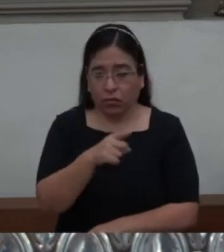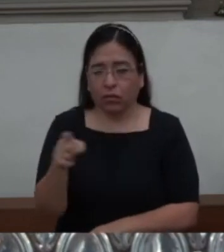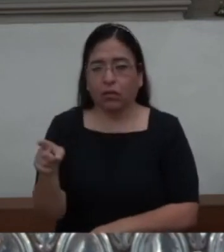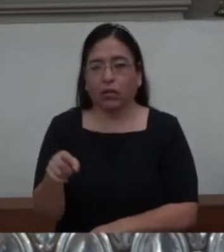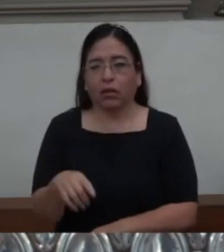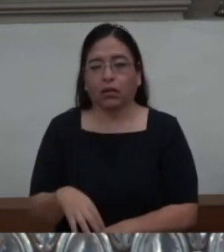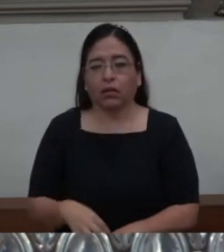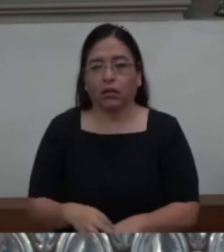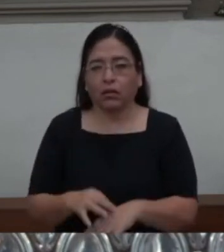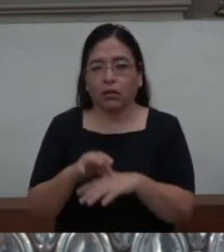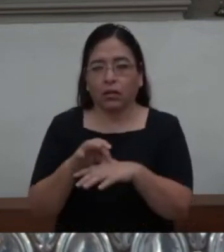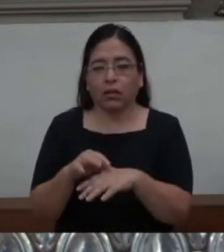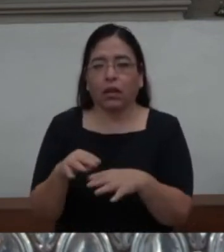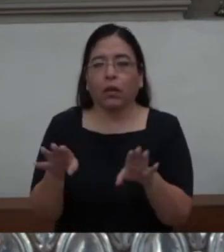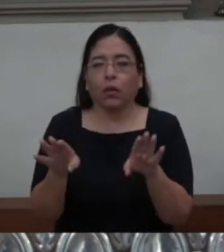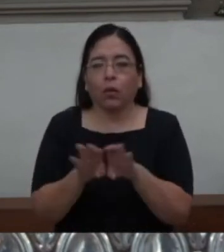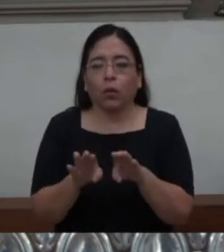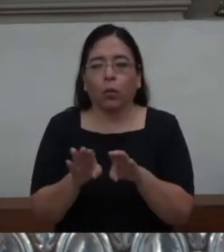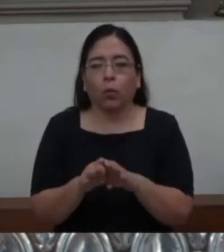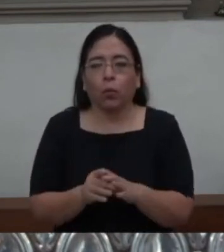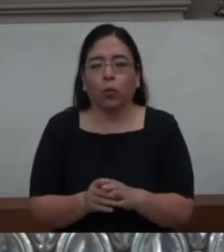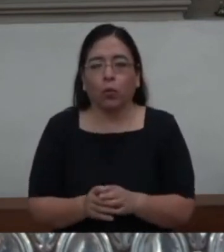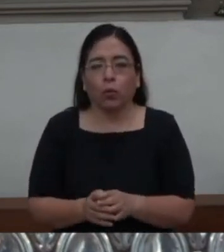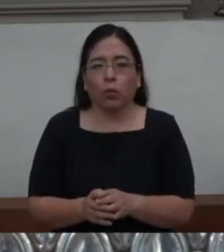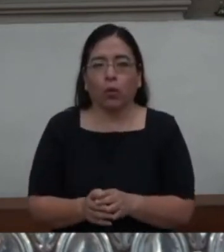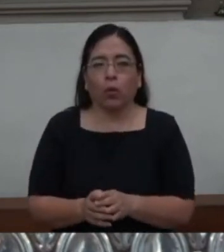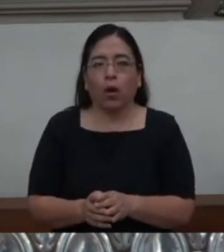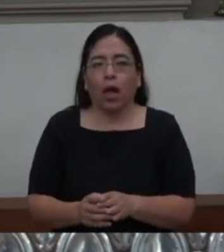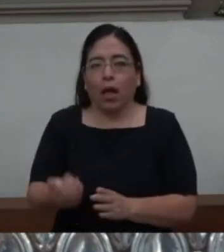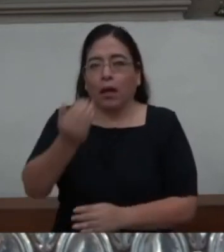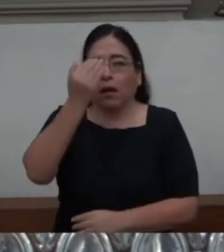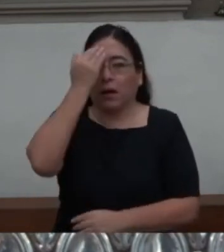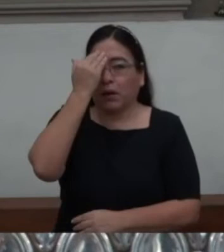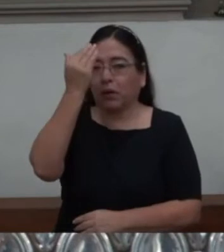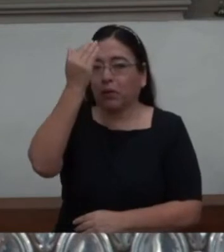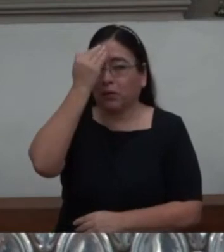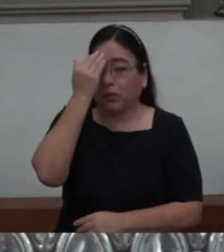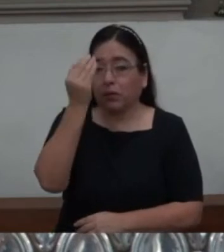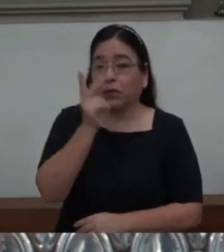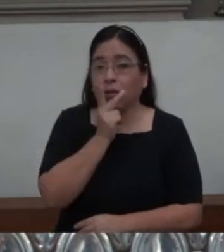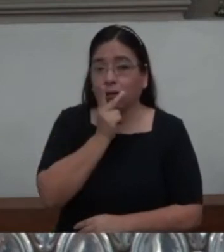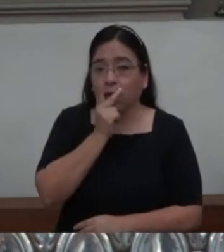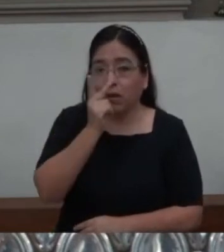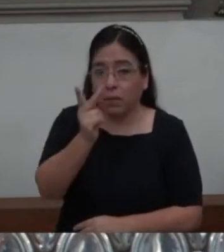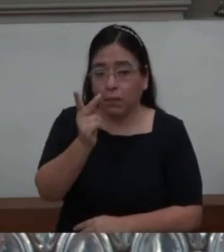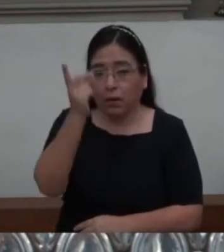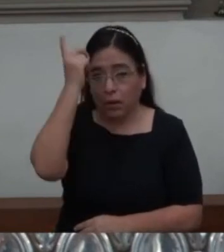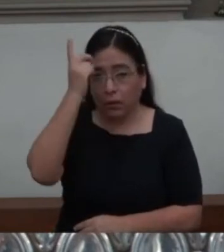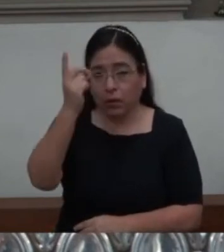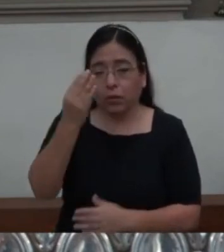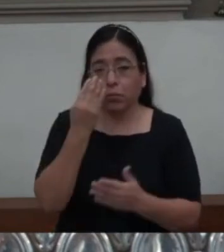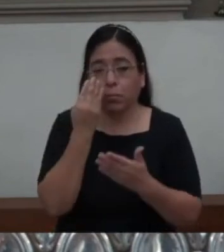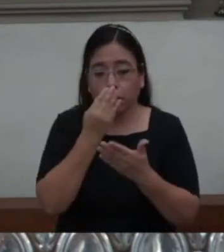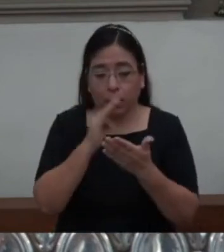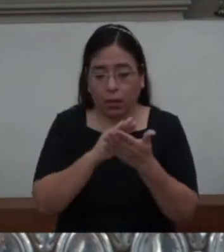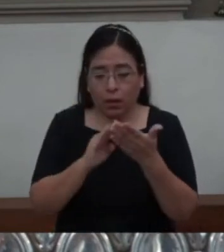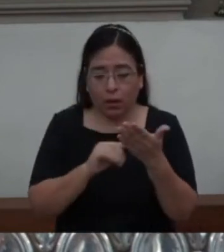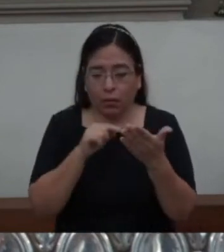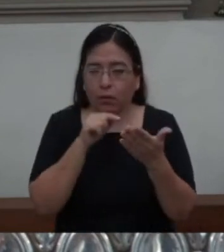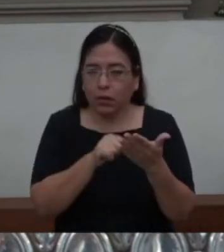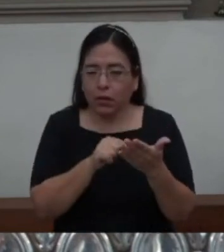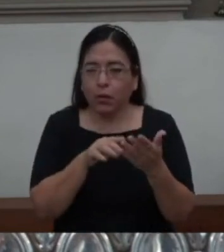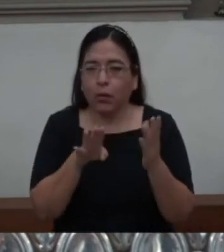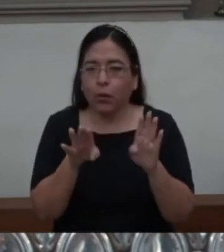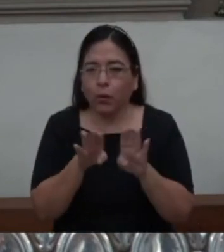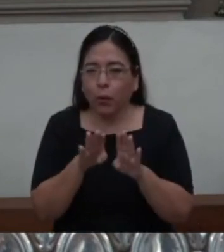de cómo la palabra se multiplica. Cómo la evangelización, aunque parte